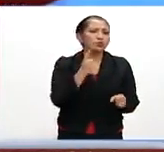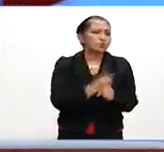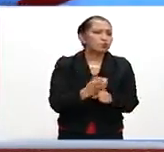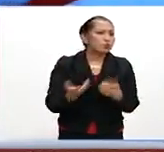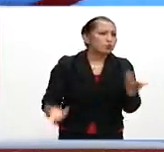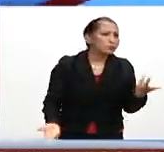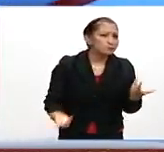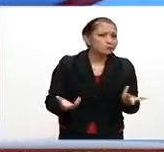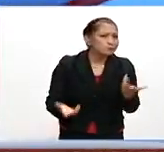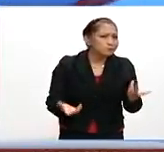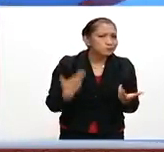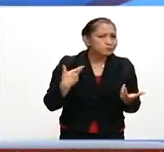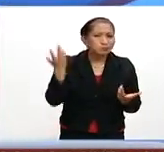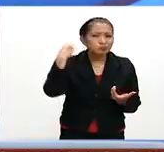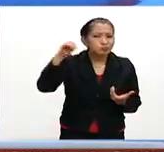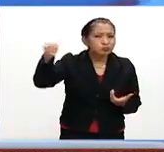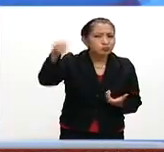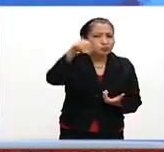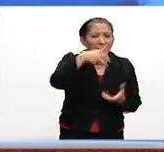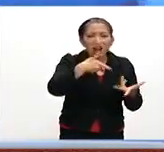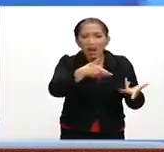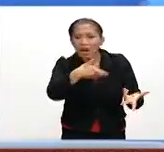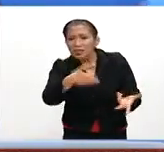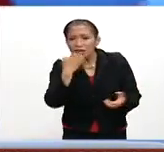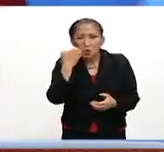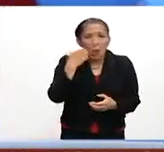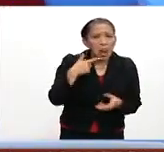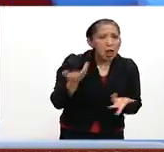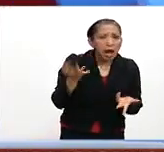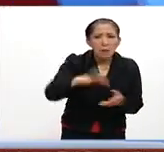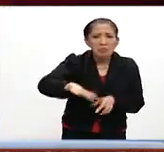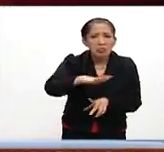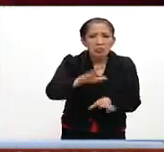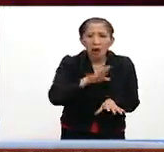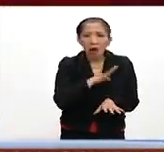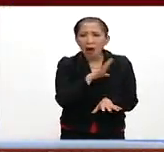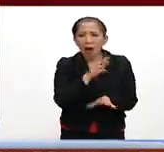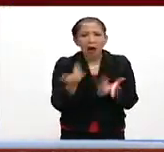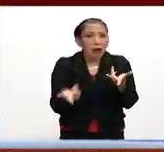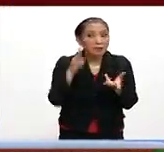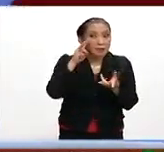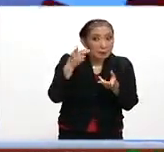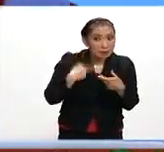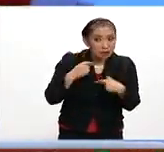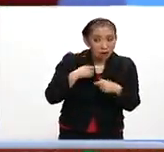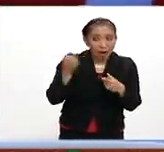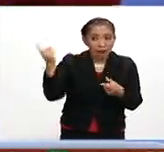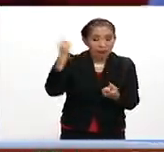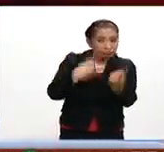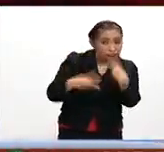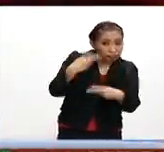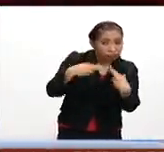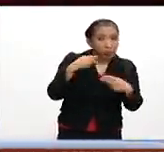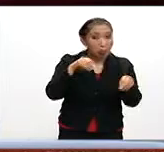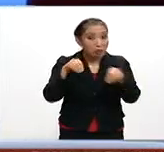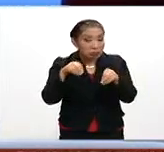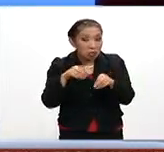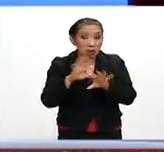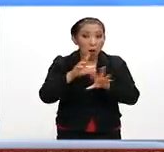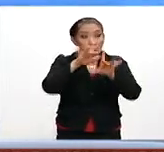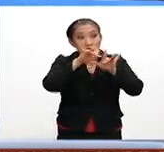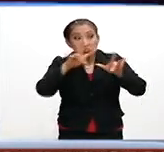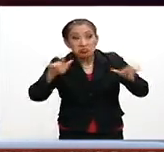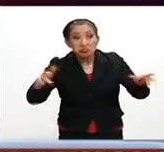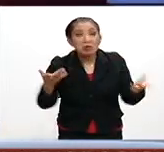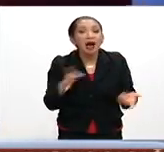de pasearte un poco por las calles, por las escuelas, ¿qué ambiente se vive? ¿Se ve ya gente que se está acercando, movimiento o de plano